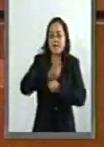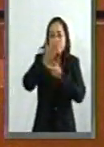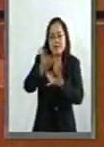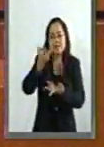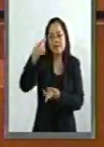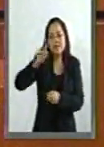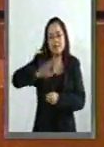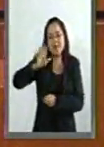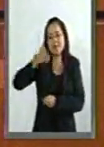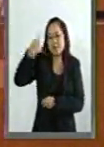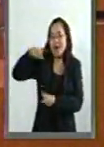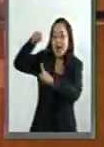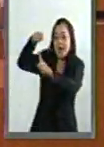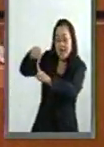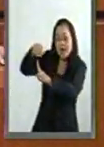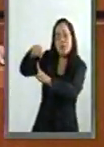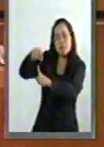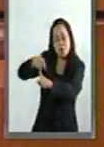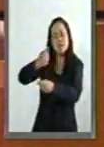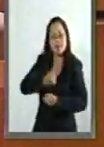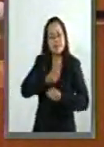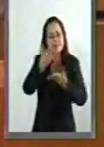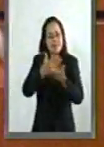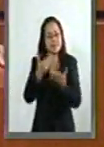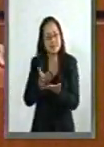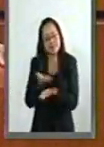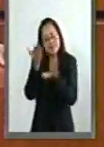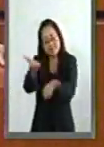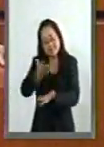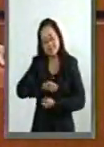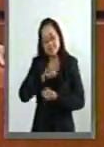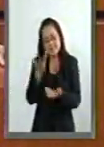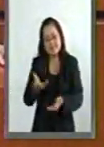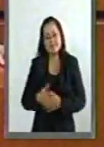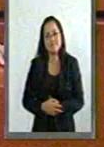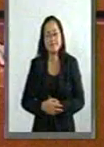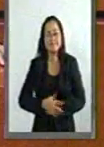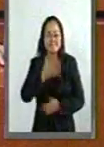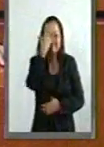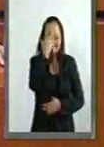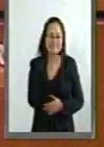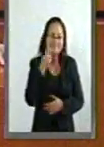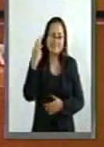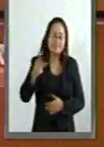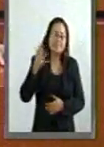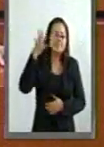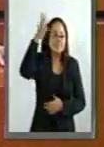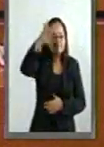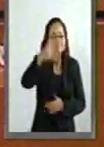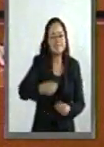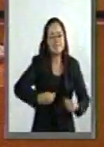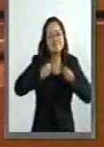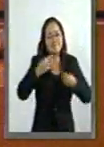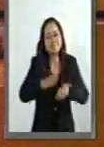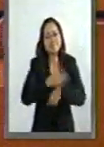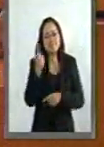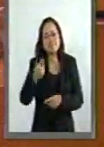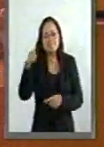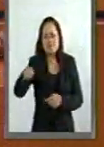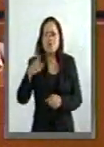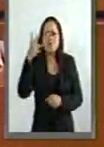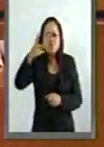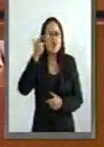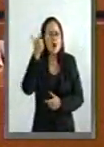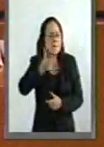parece dedicado a ella, se lo dedico. Pero qué triste será su vida, pues caro lo ha de